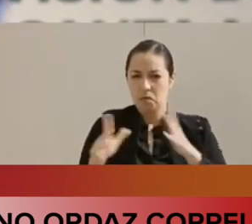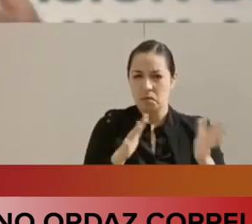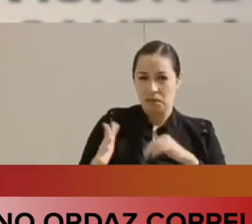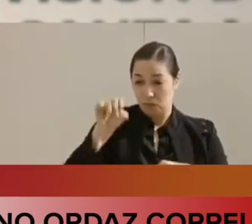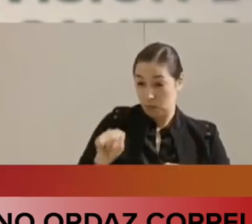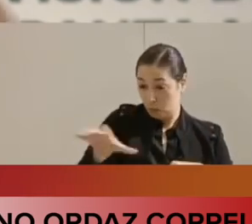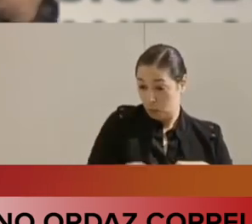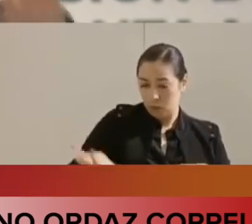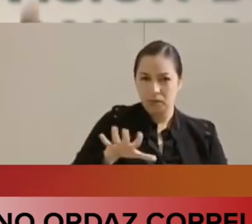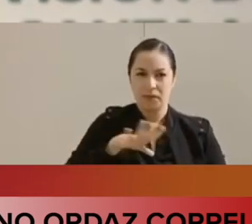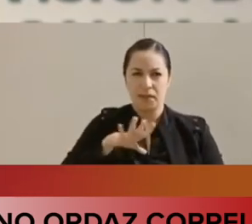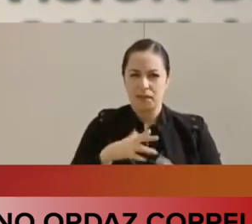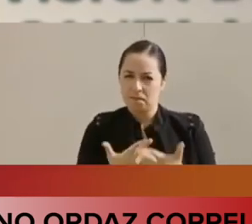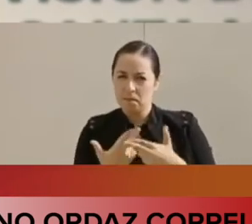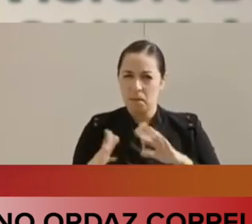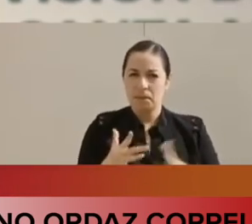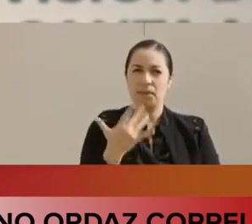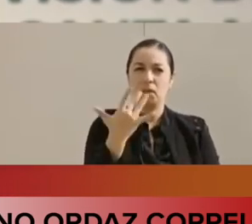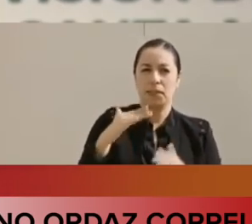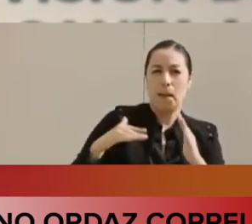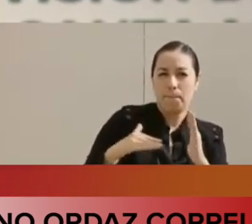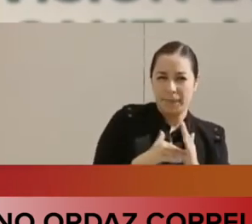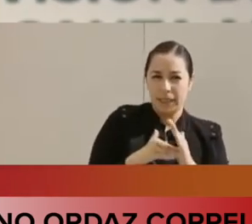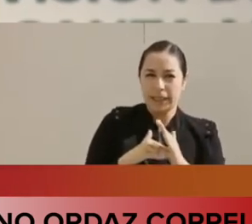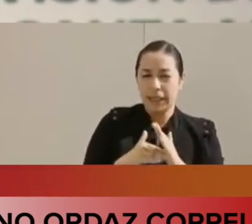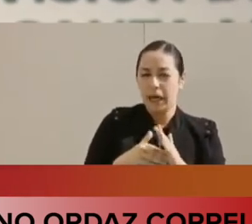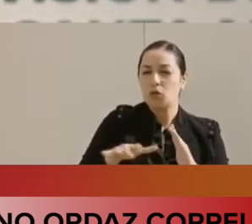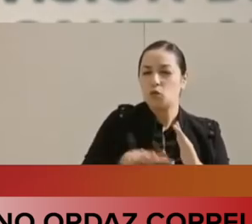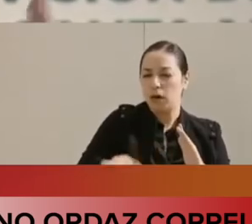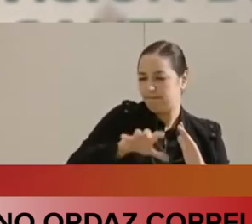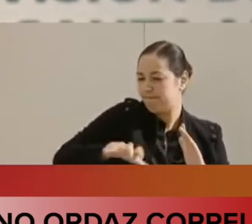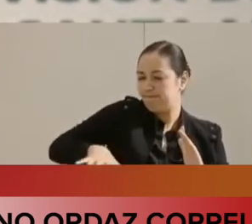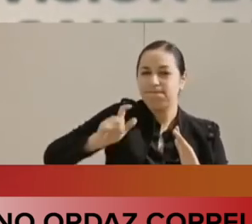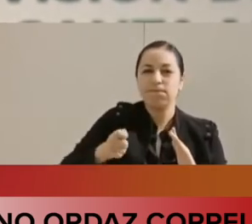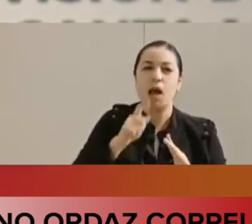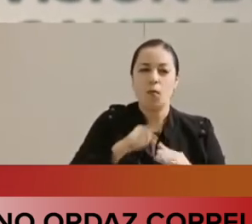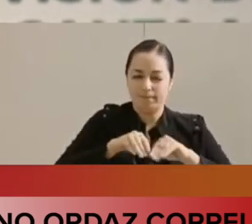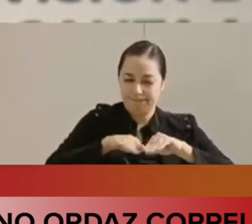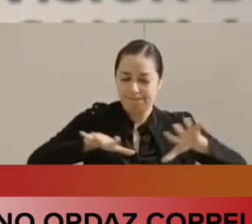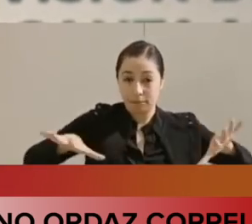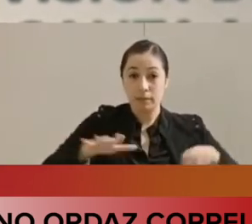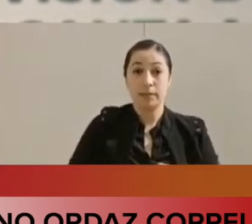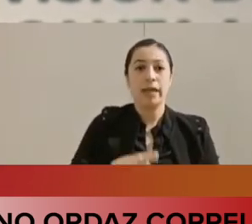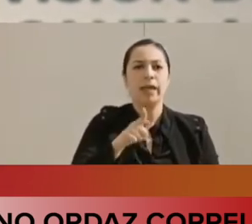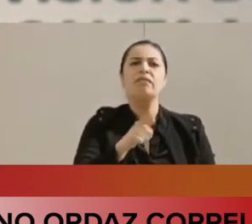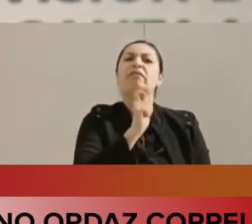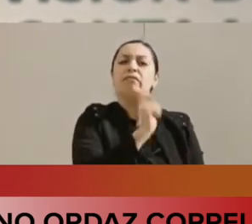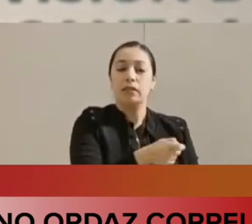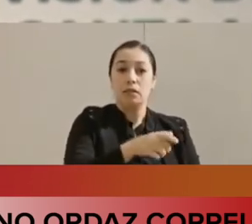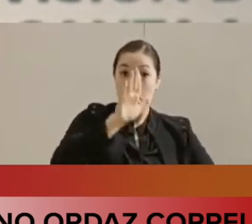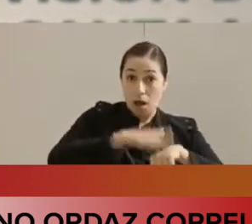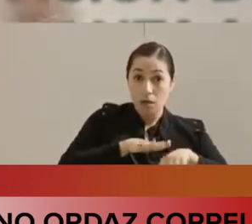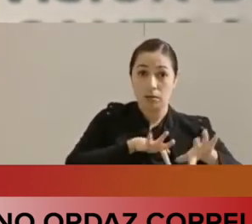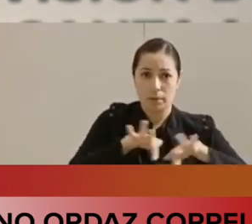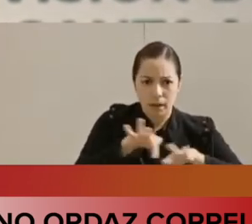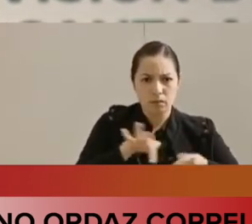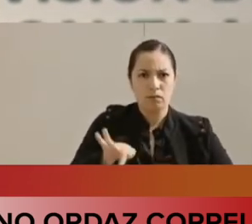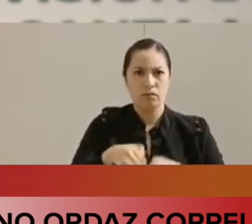Eso lo que implica en en trabajo, en economía, pues va a ser